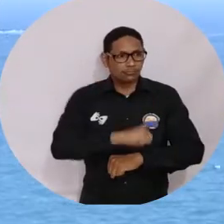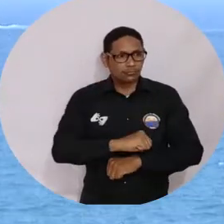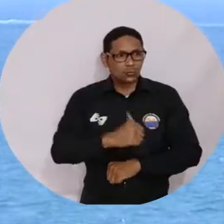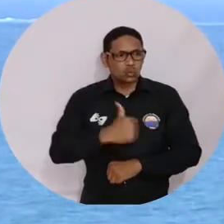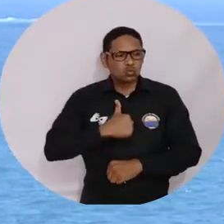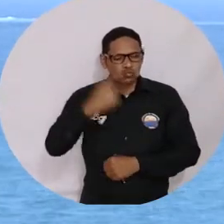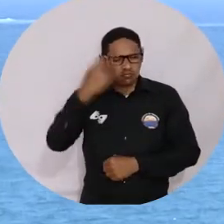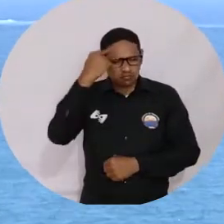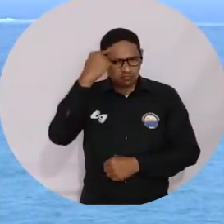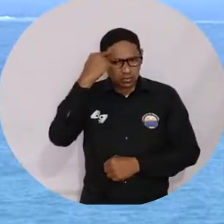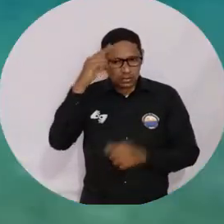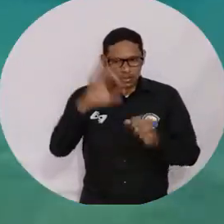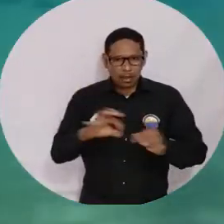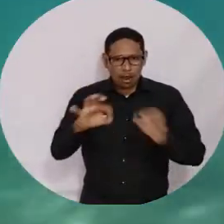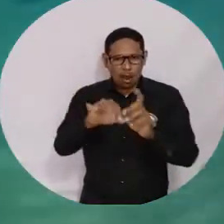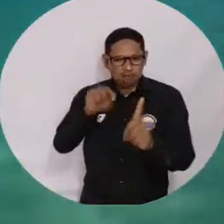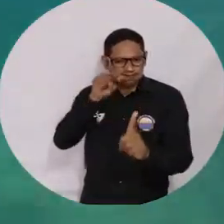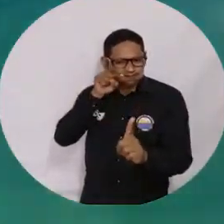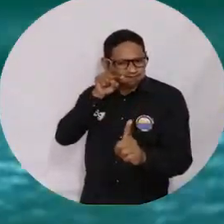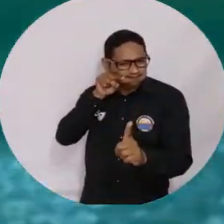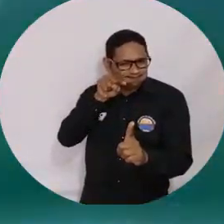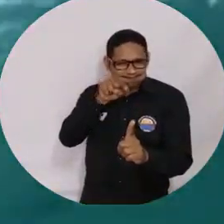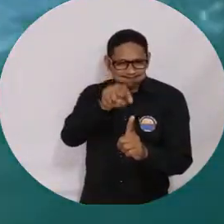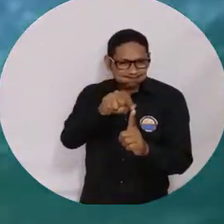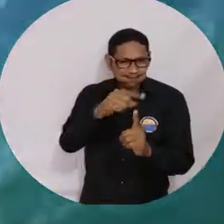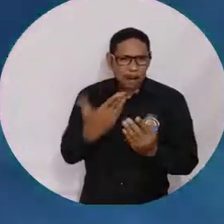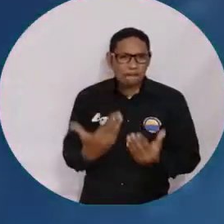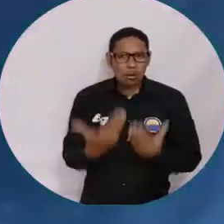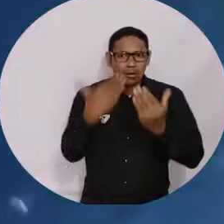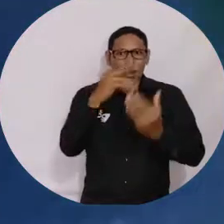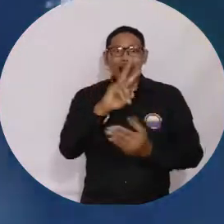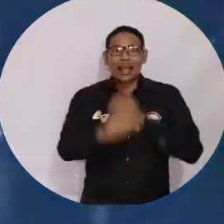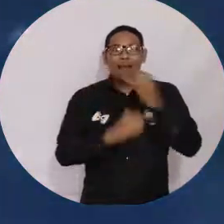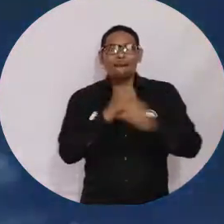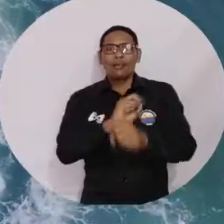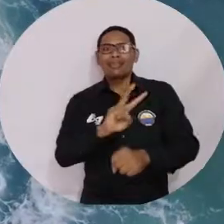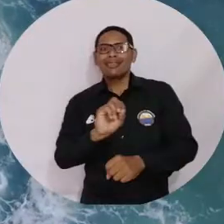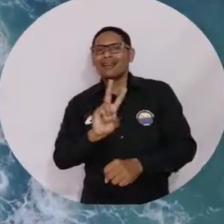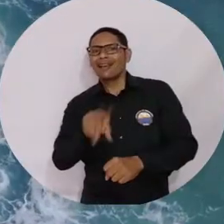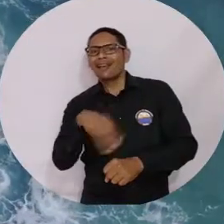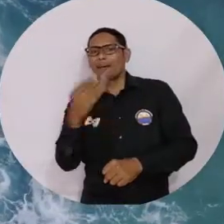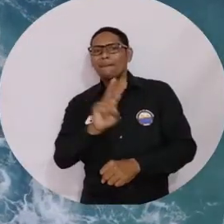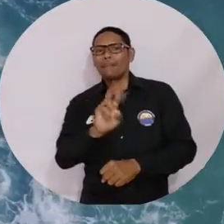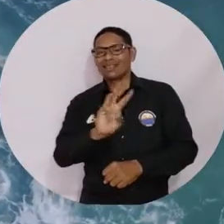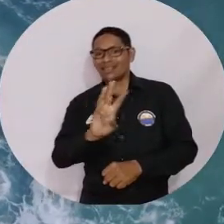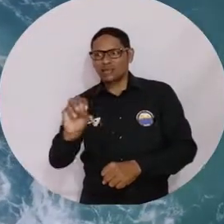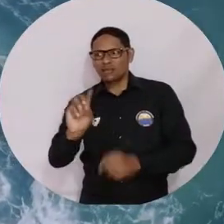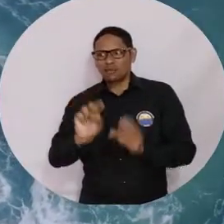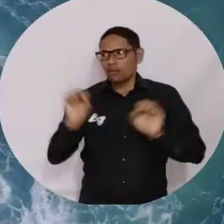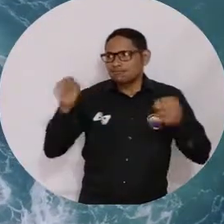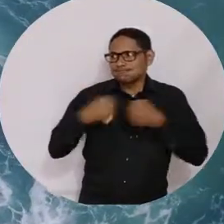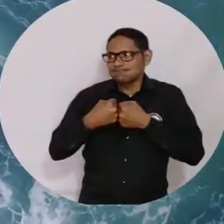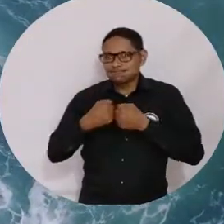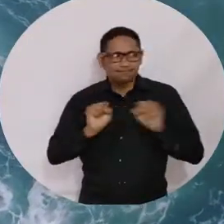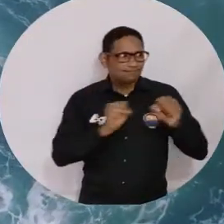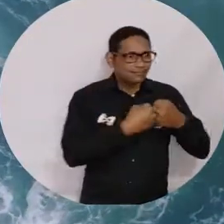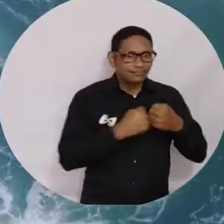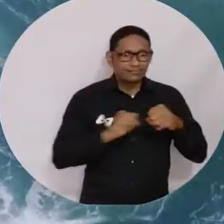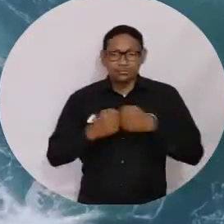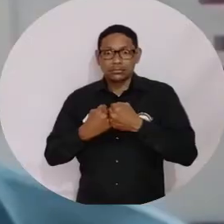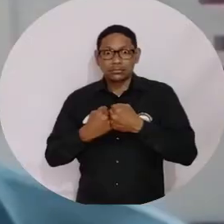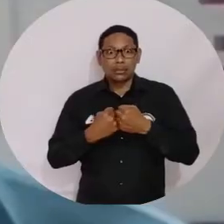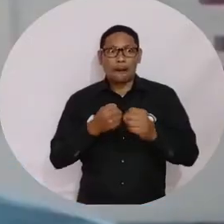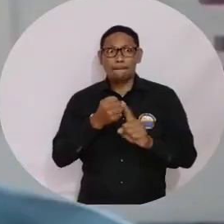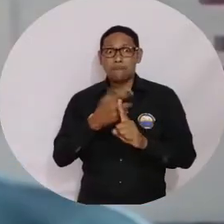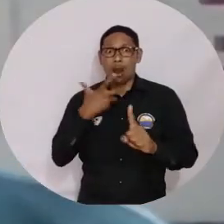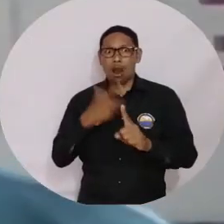Yo estoy convencido que si hay un objetivo fundamental de la Agenda 2030 es la complicidad. Son las alianzas de cara al impacto